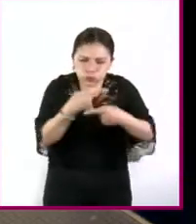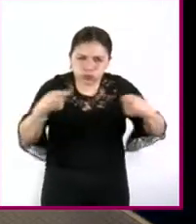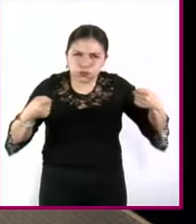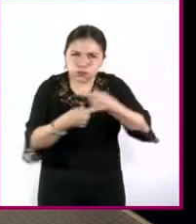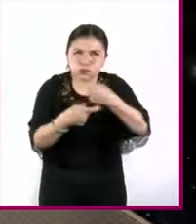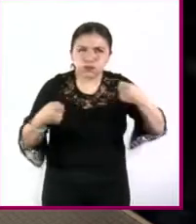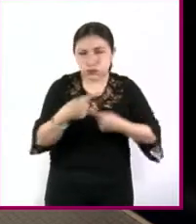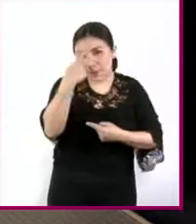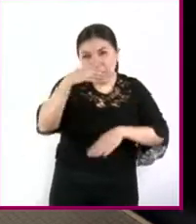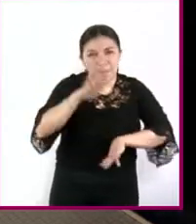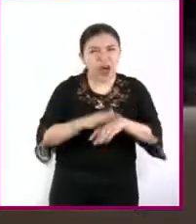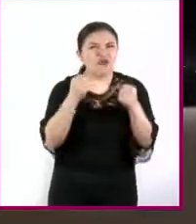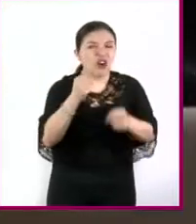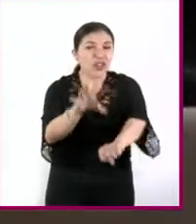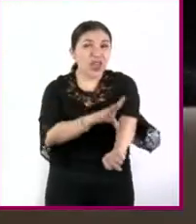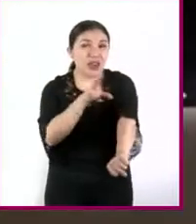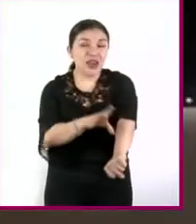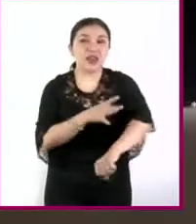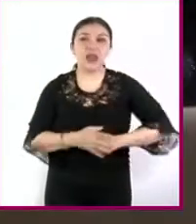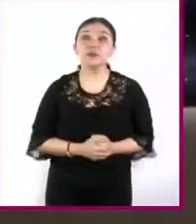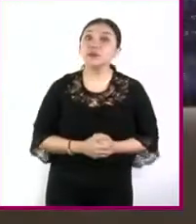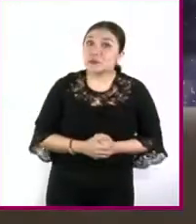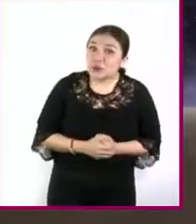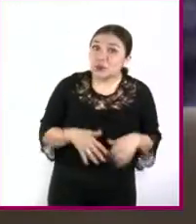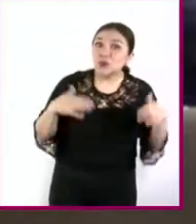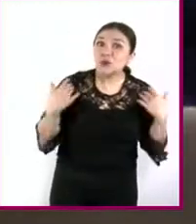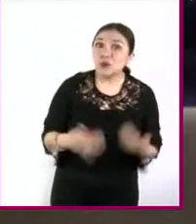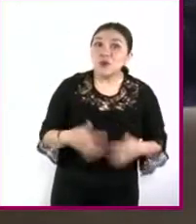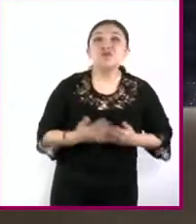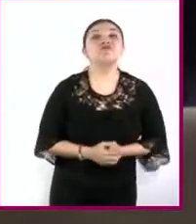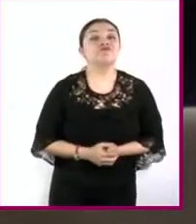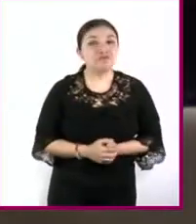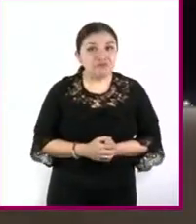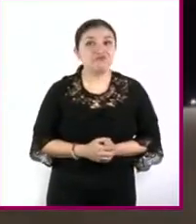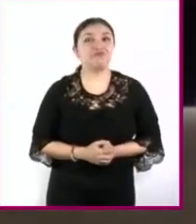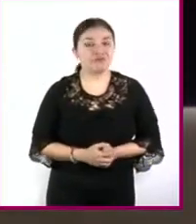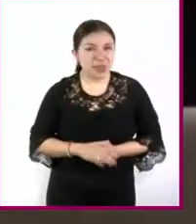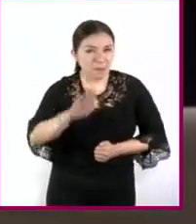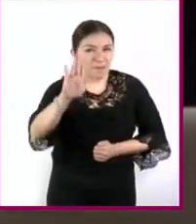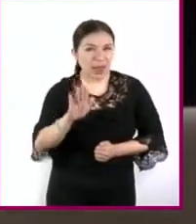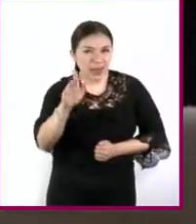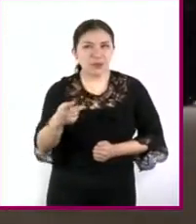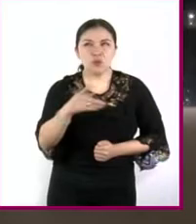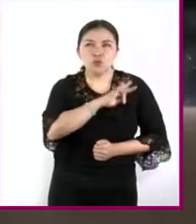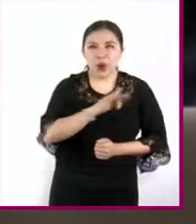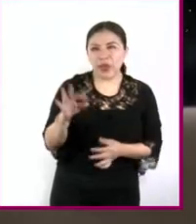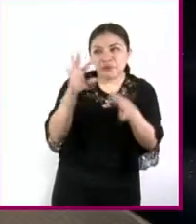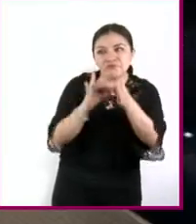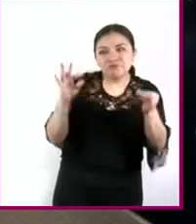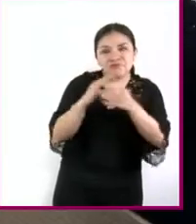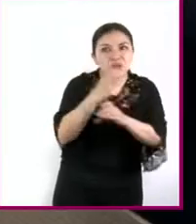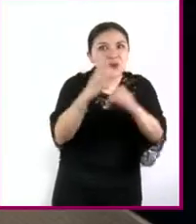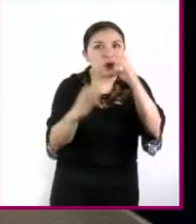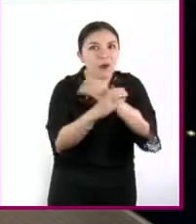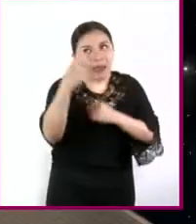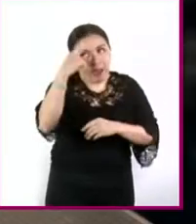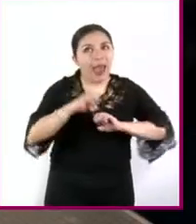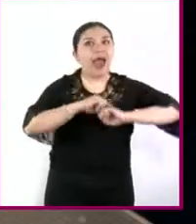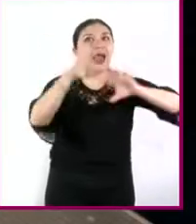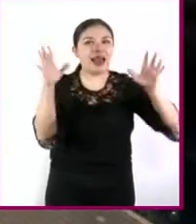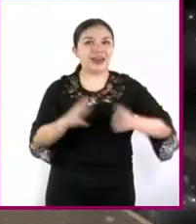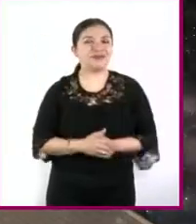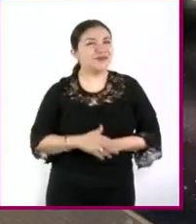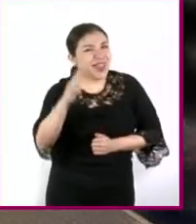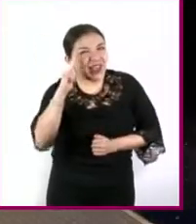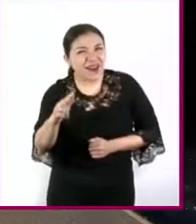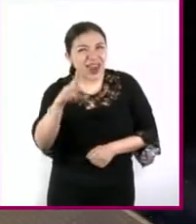de muy alta energía uff me parece que nos podrá aclarar algunos temas hola